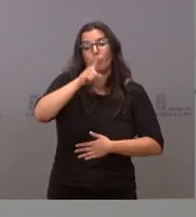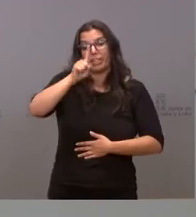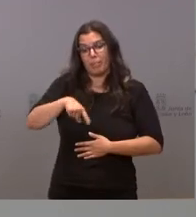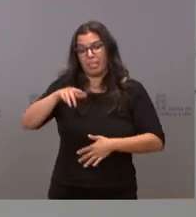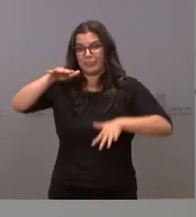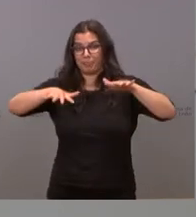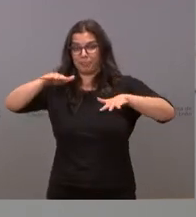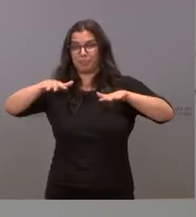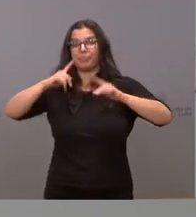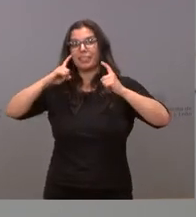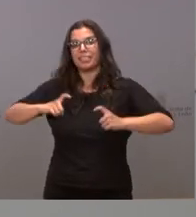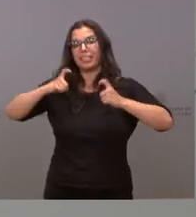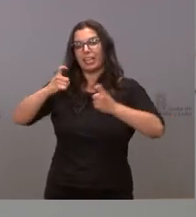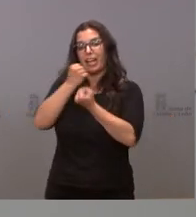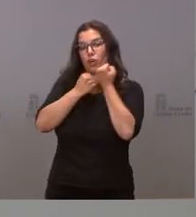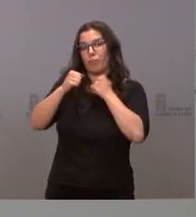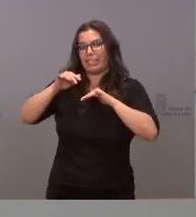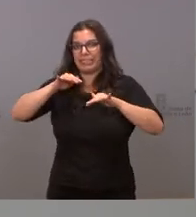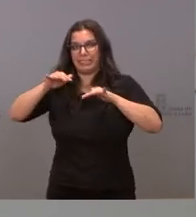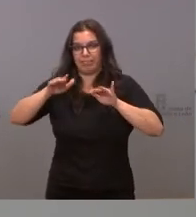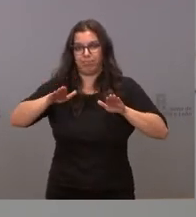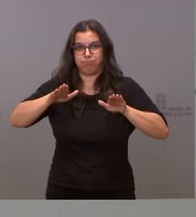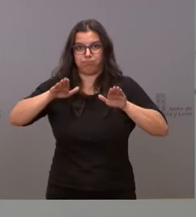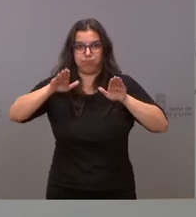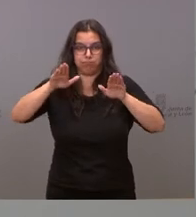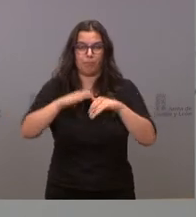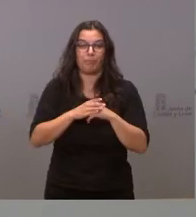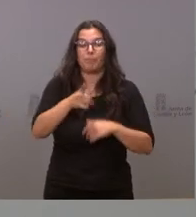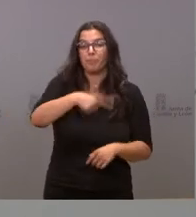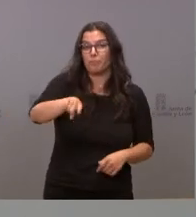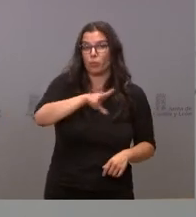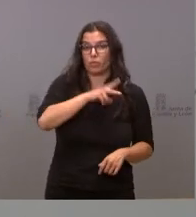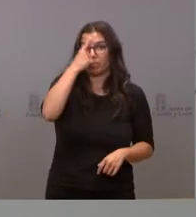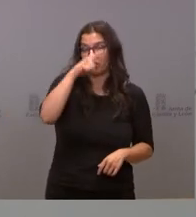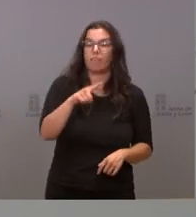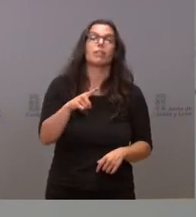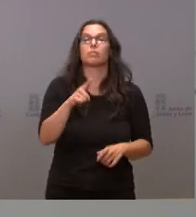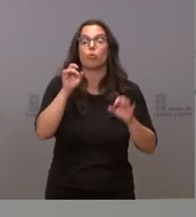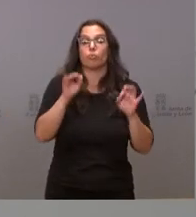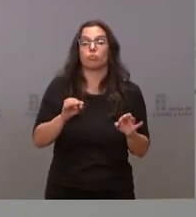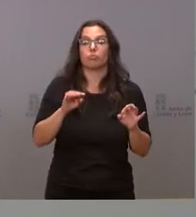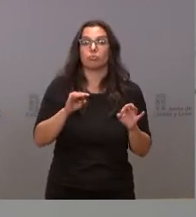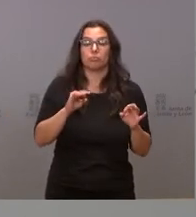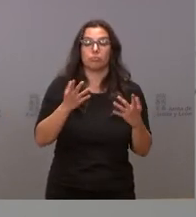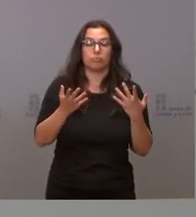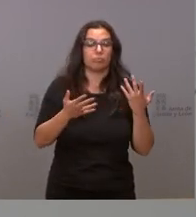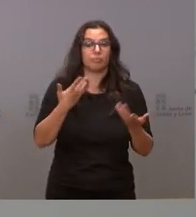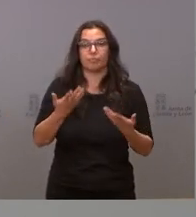con la apertura de la economía. Saben ustedes que a medida que ha ido avanzando la